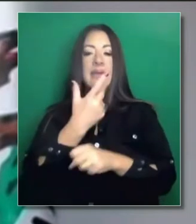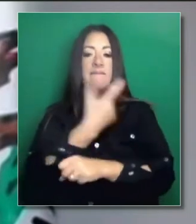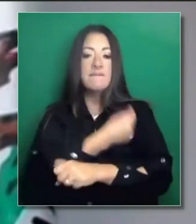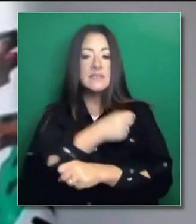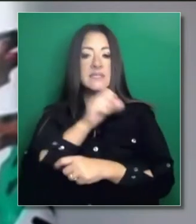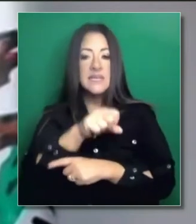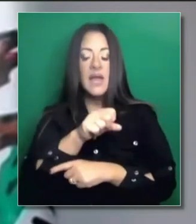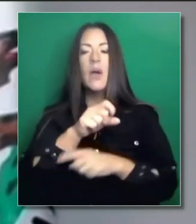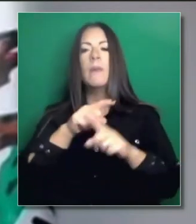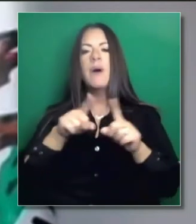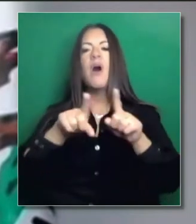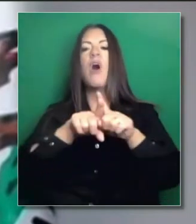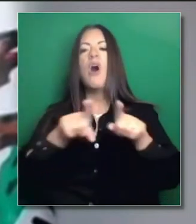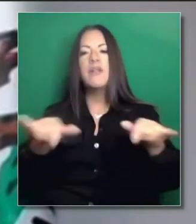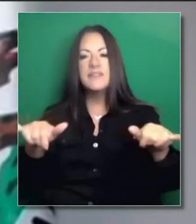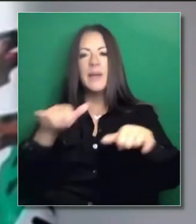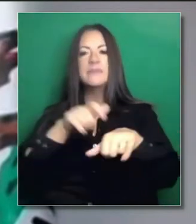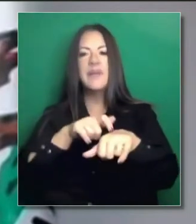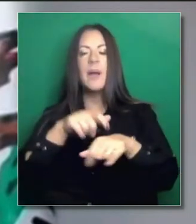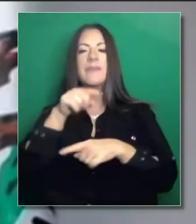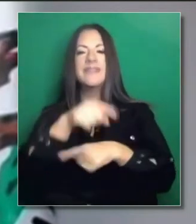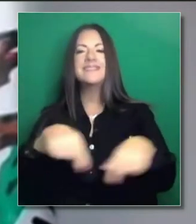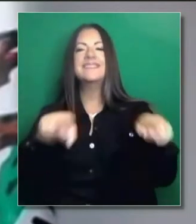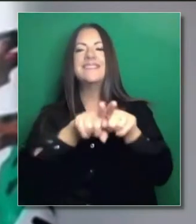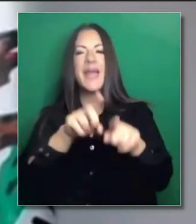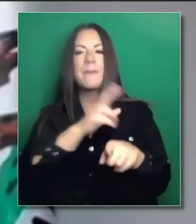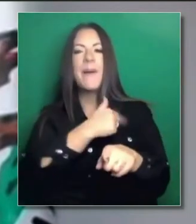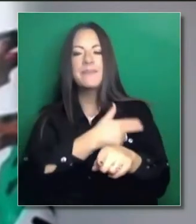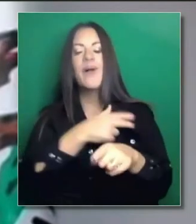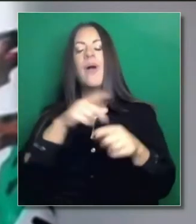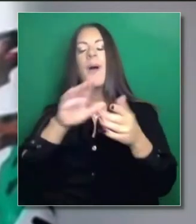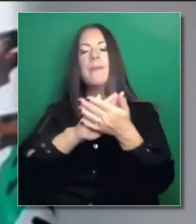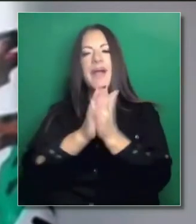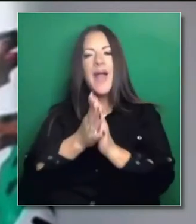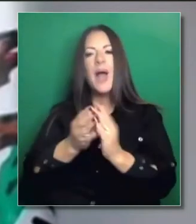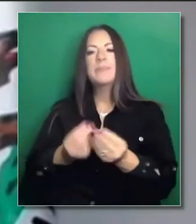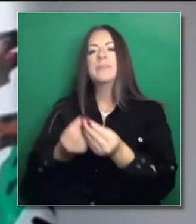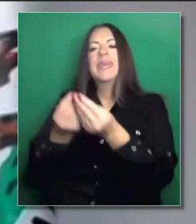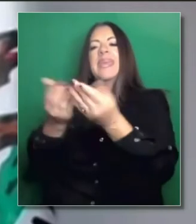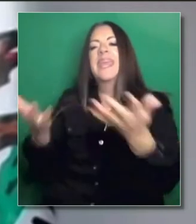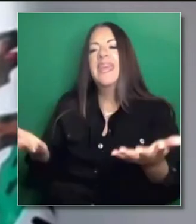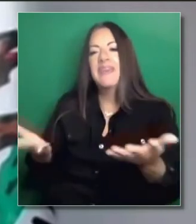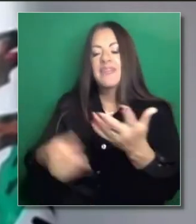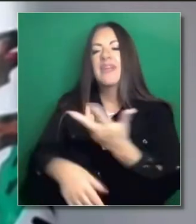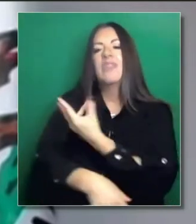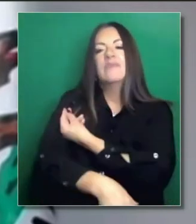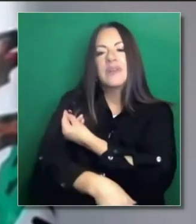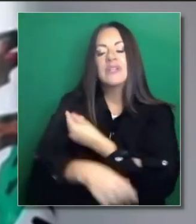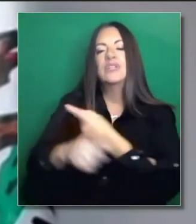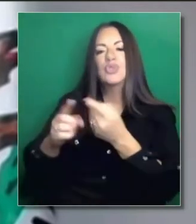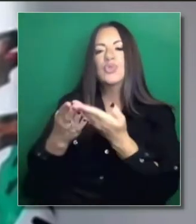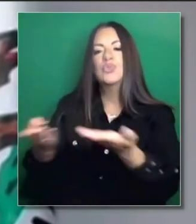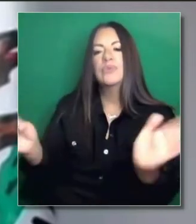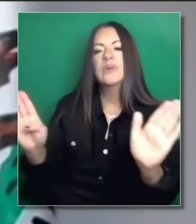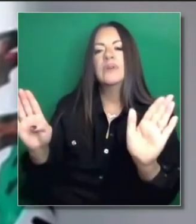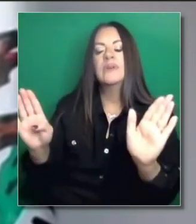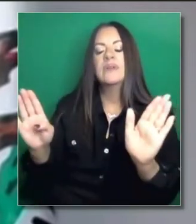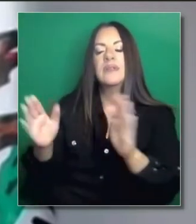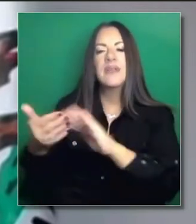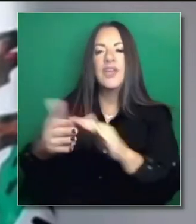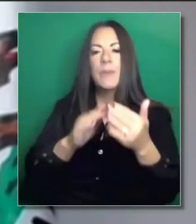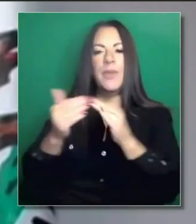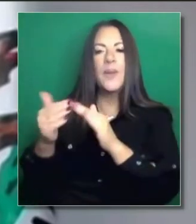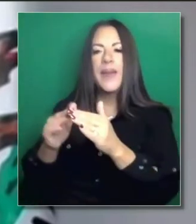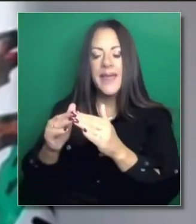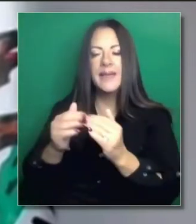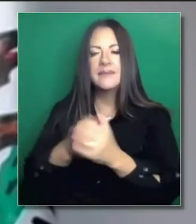el hospital, se vacunen, pero para también que aquellas instalaciones sean sitios en el que la comunidad